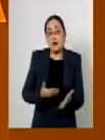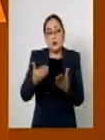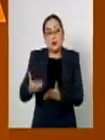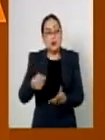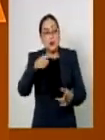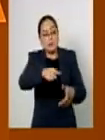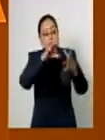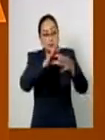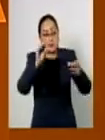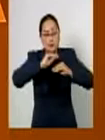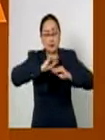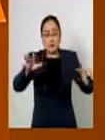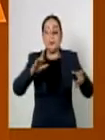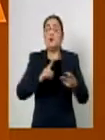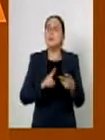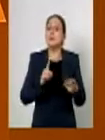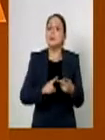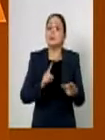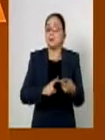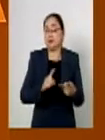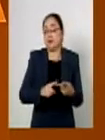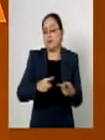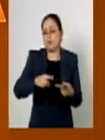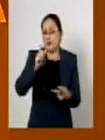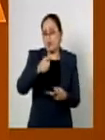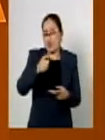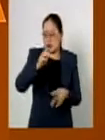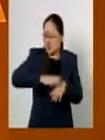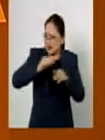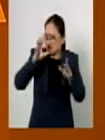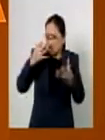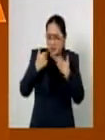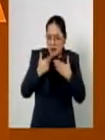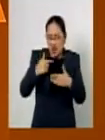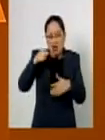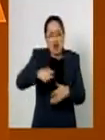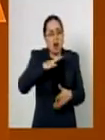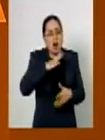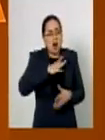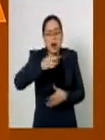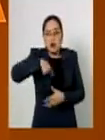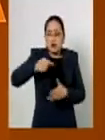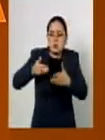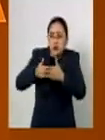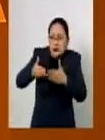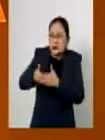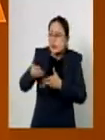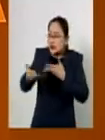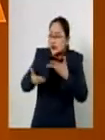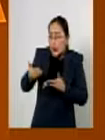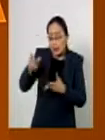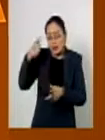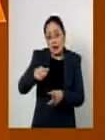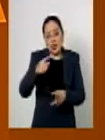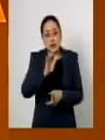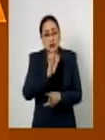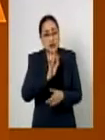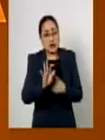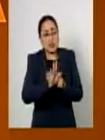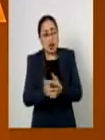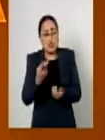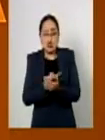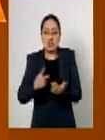queda claro, no queda explícito y se le quita el candado que habíamos puesto para evitar el